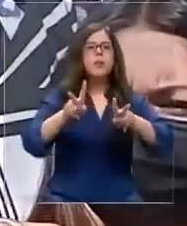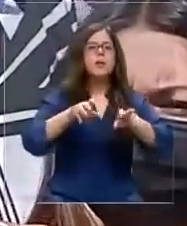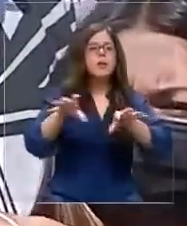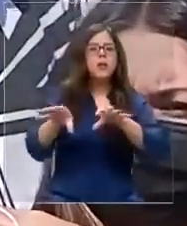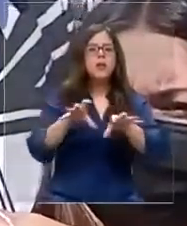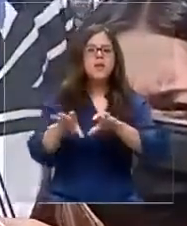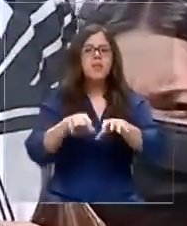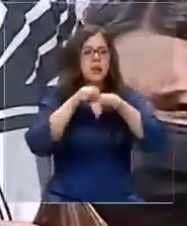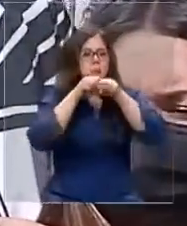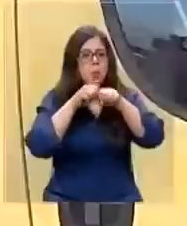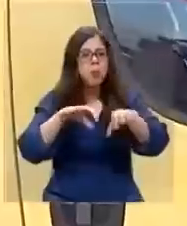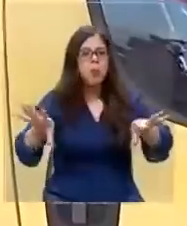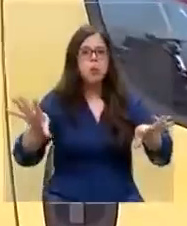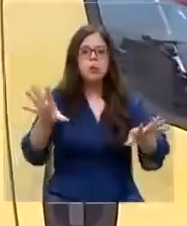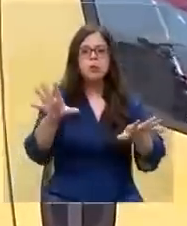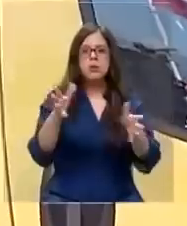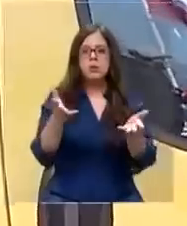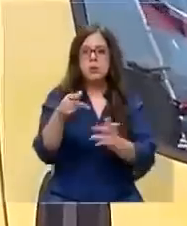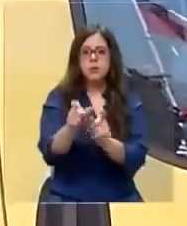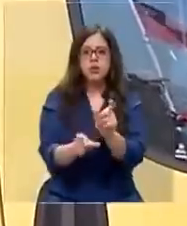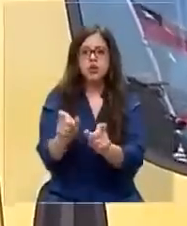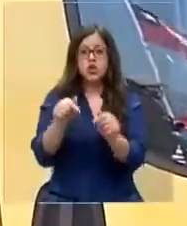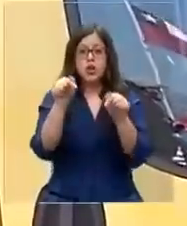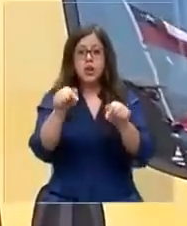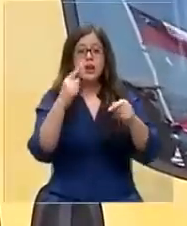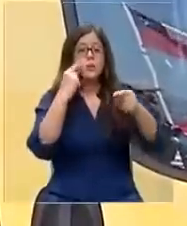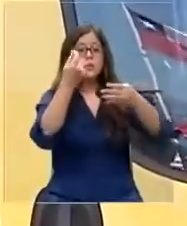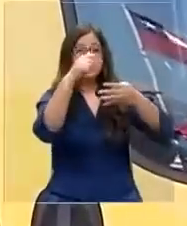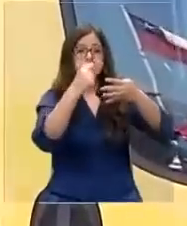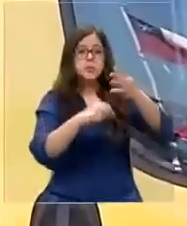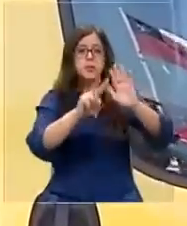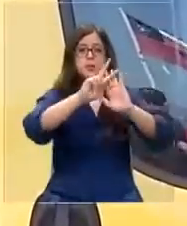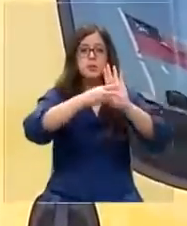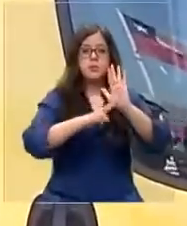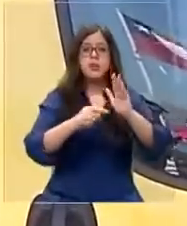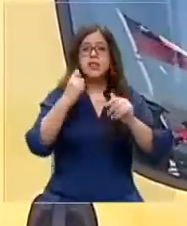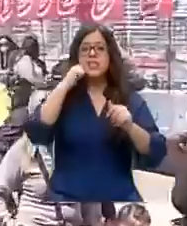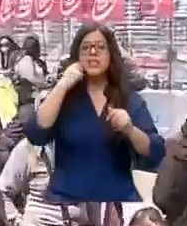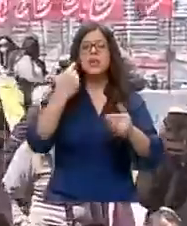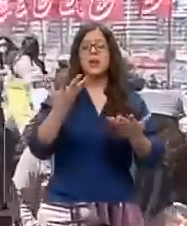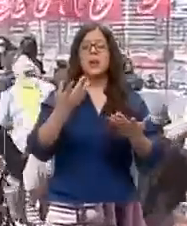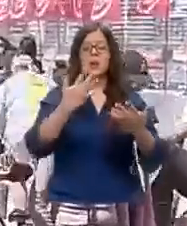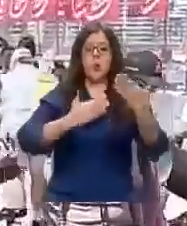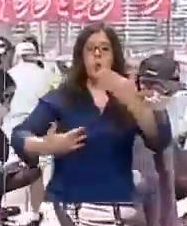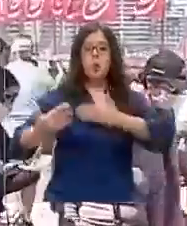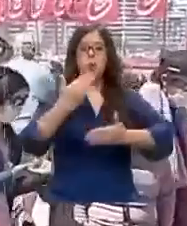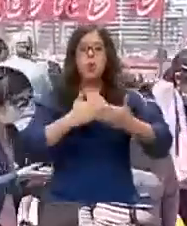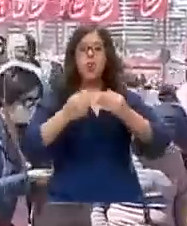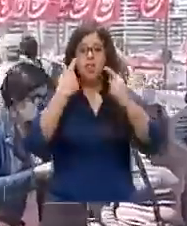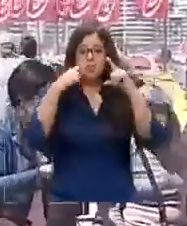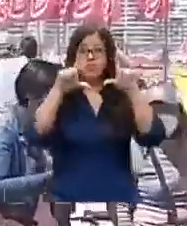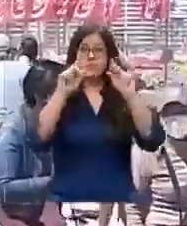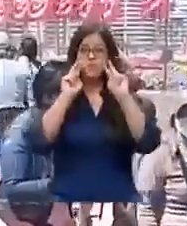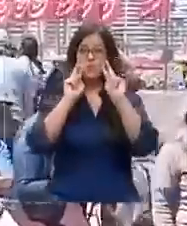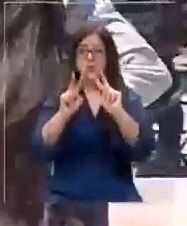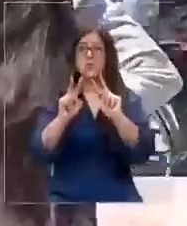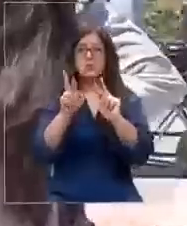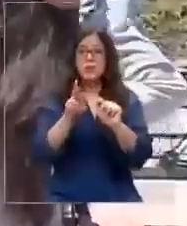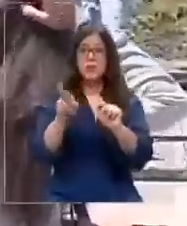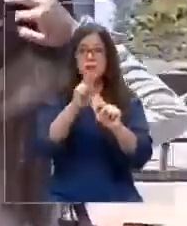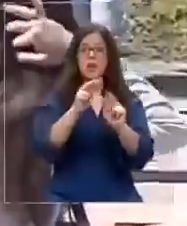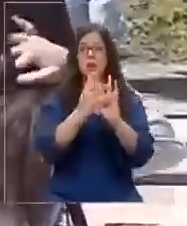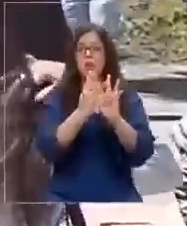contagian a muchas personas en simultáneo. Desde que la trazabilidad fue modificada al concepto de autocuidado, imágenes como esta se han hecho frecuentes. Filas